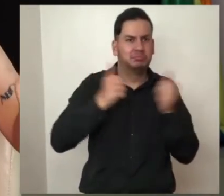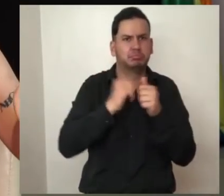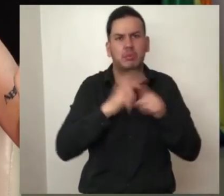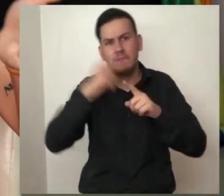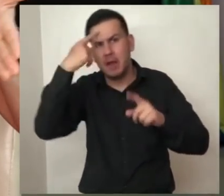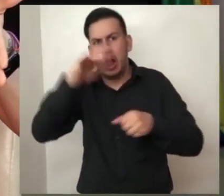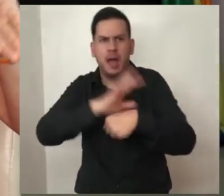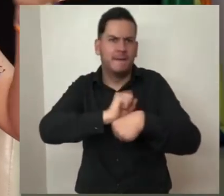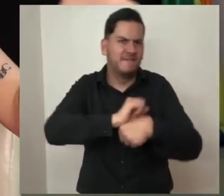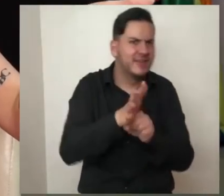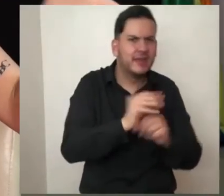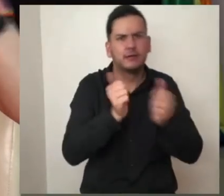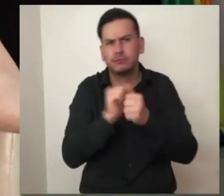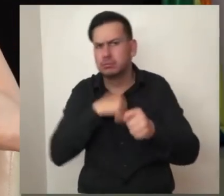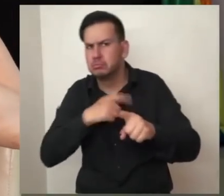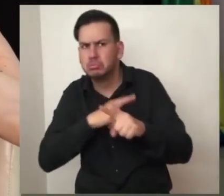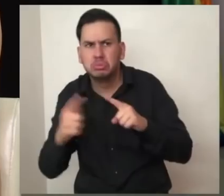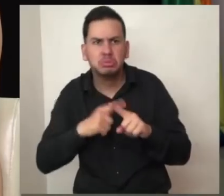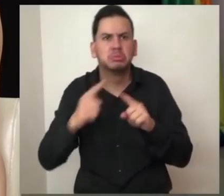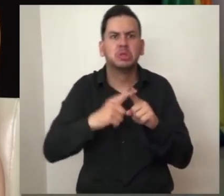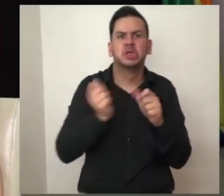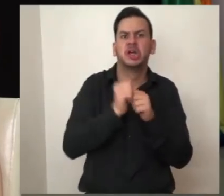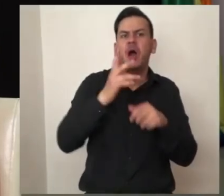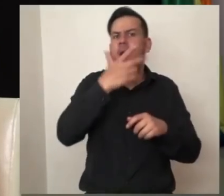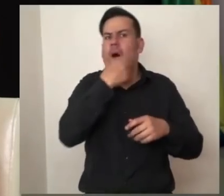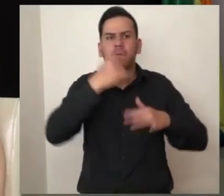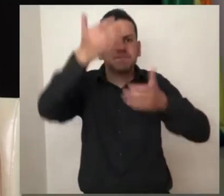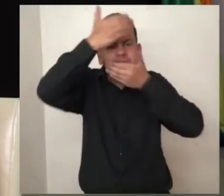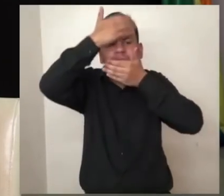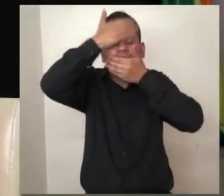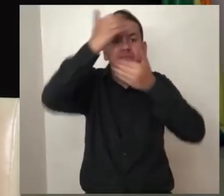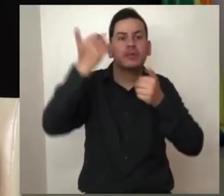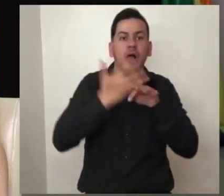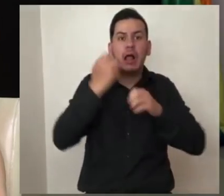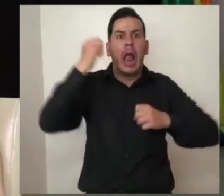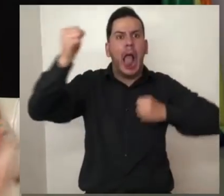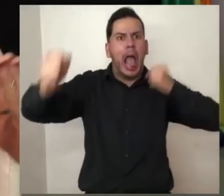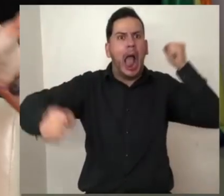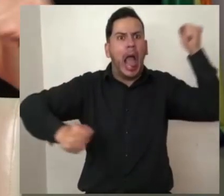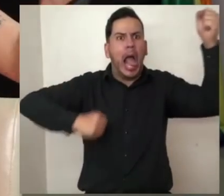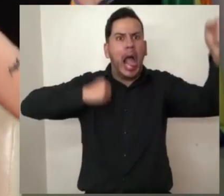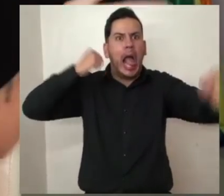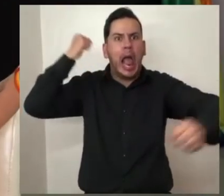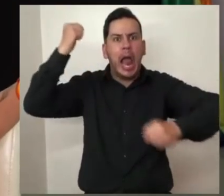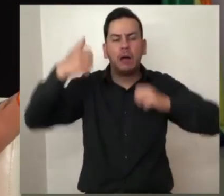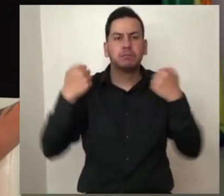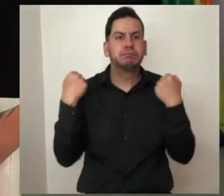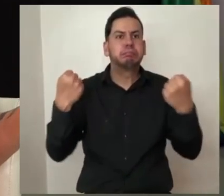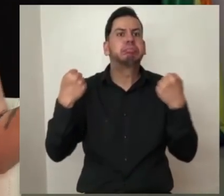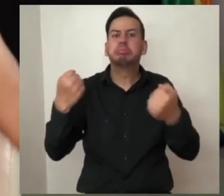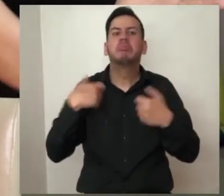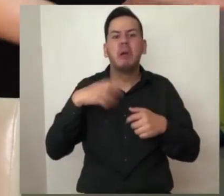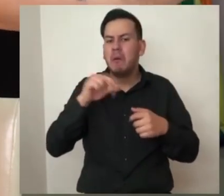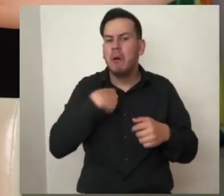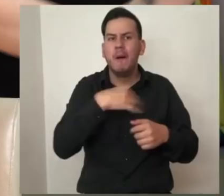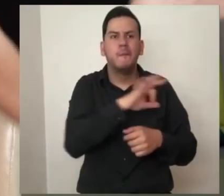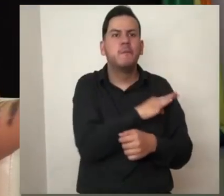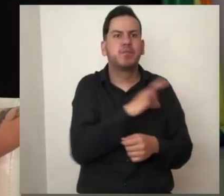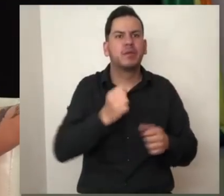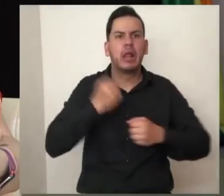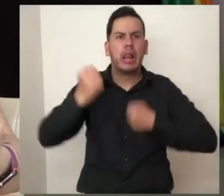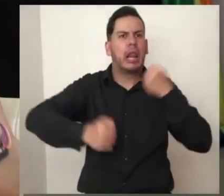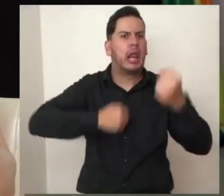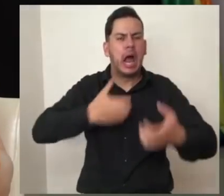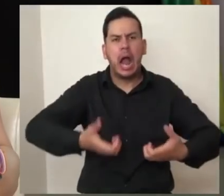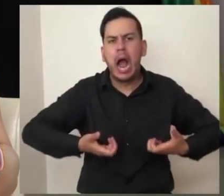curar el virus a medida que batalla contra un terrorista terrorista que seguramente persiguió corriendo en plan autopista, ya que nadie está manejando y puede correr por las